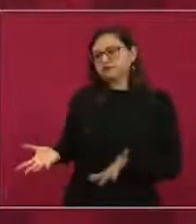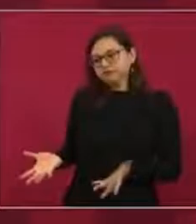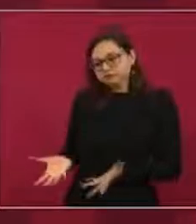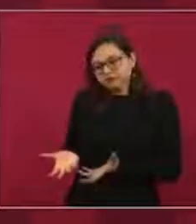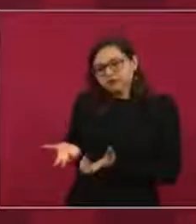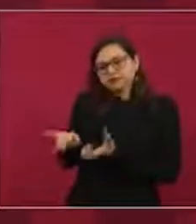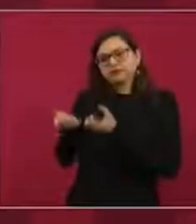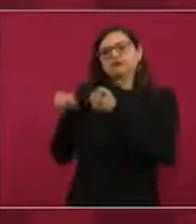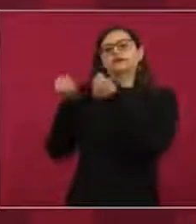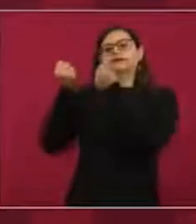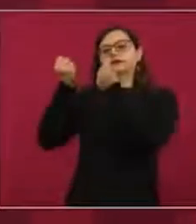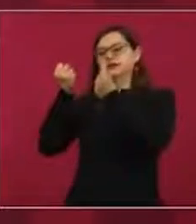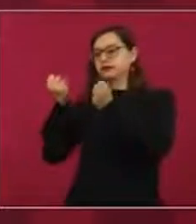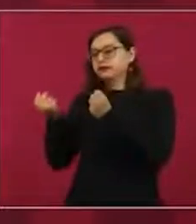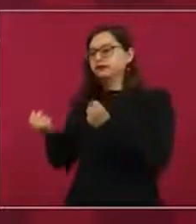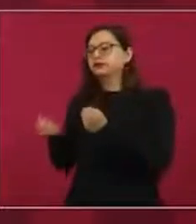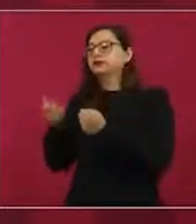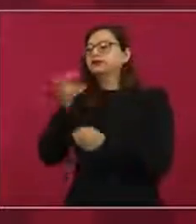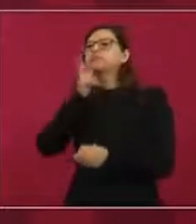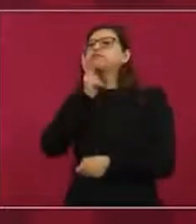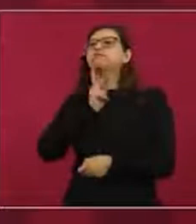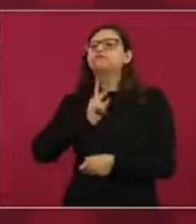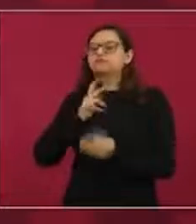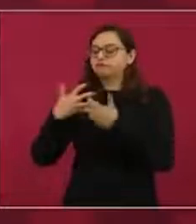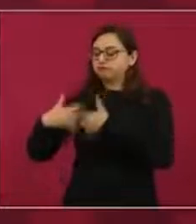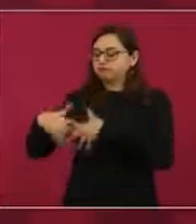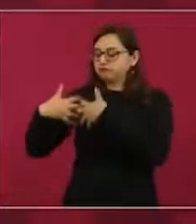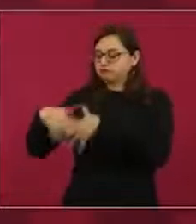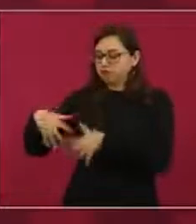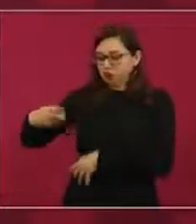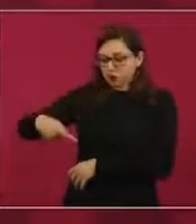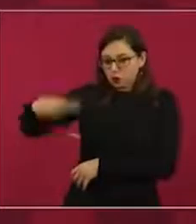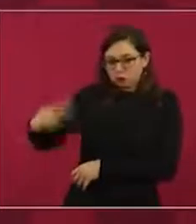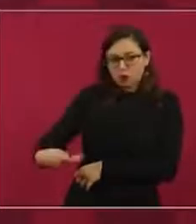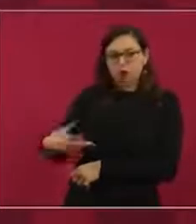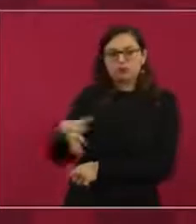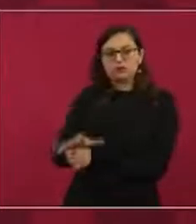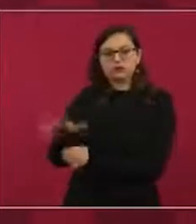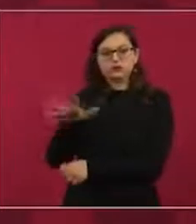del petróleo para producir las gasolinas,